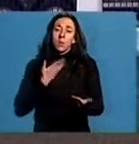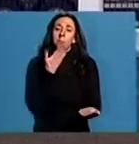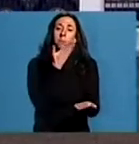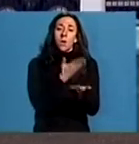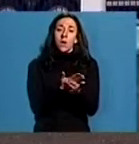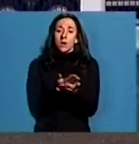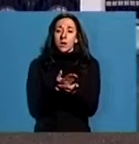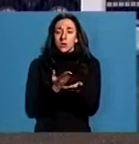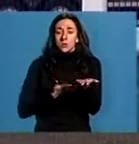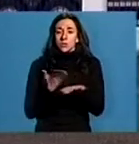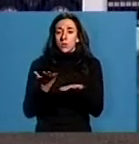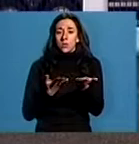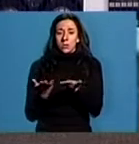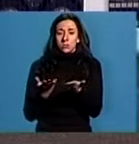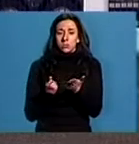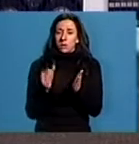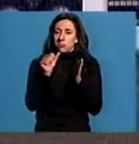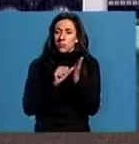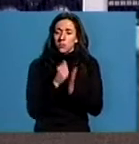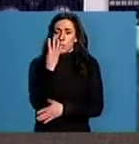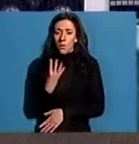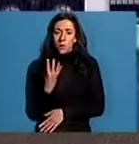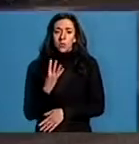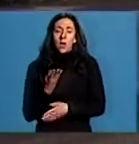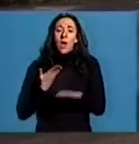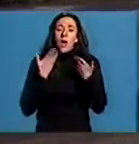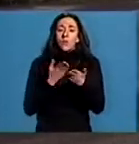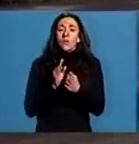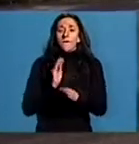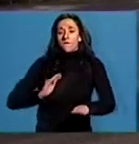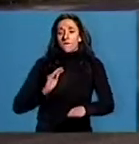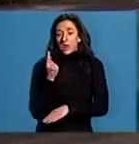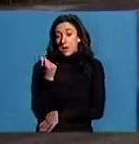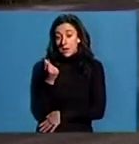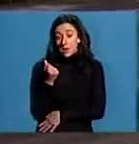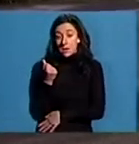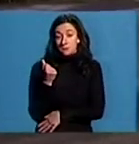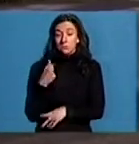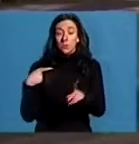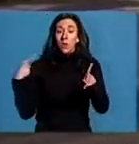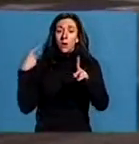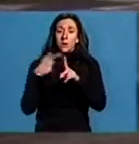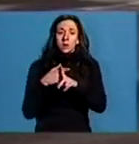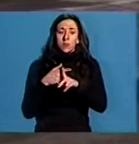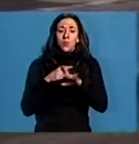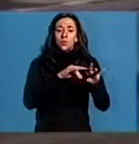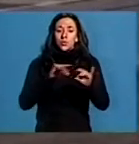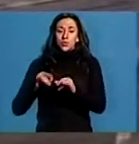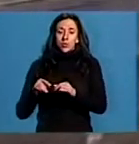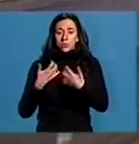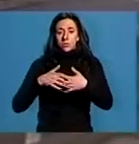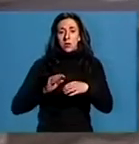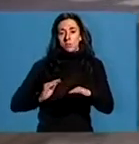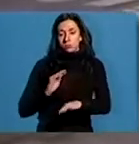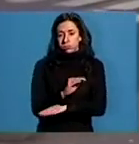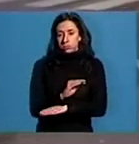subvención de capítulo 4, unha axuda financeira para dotar de solo industrial. Esta